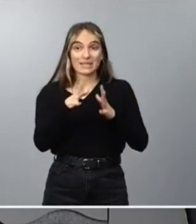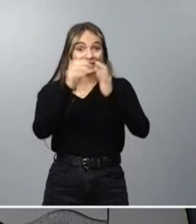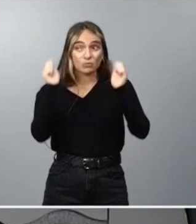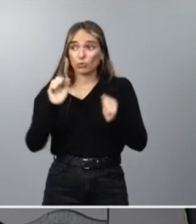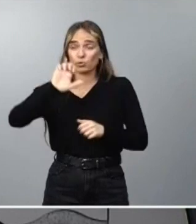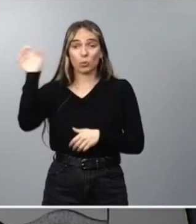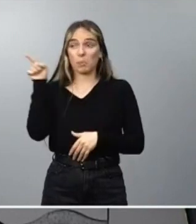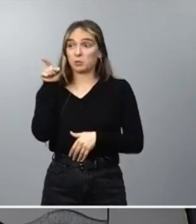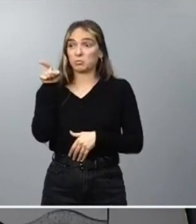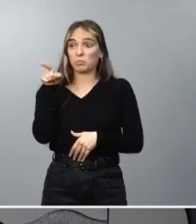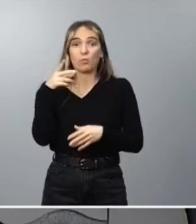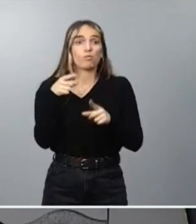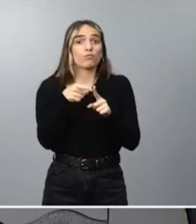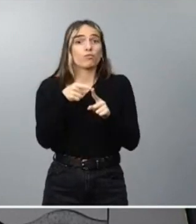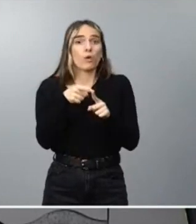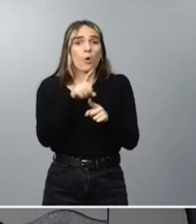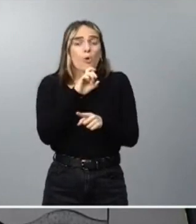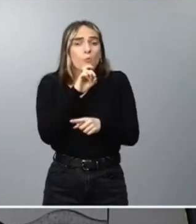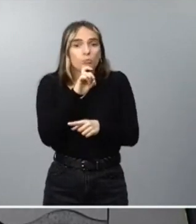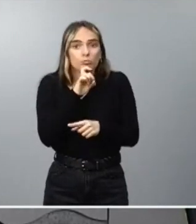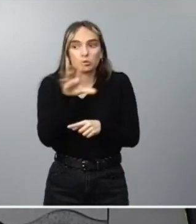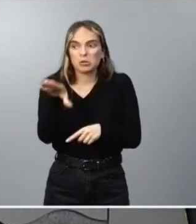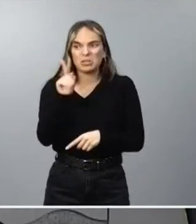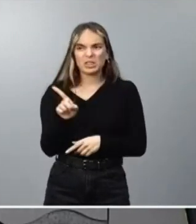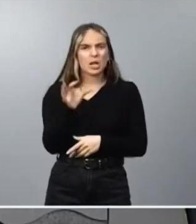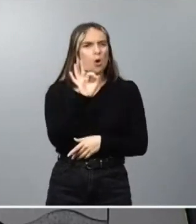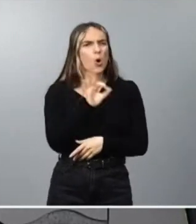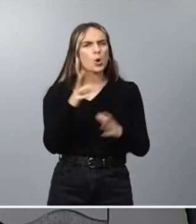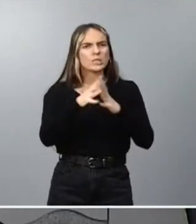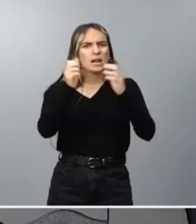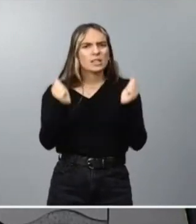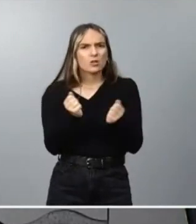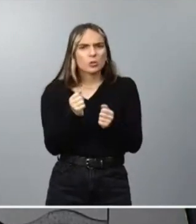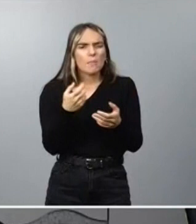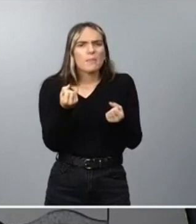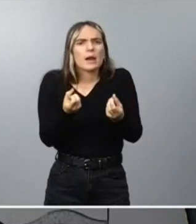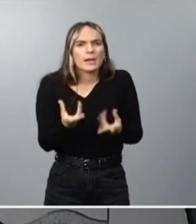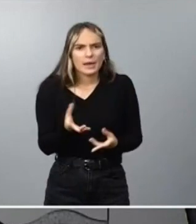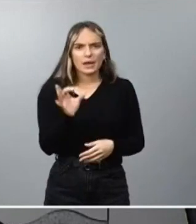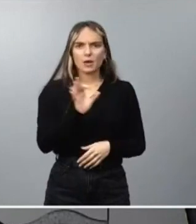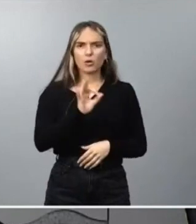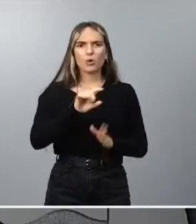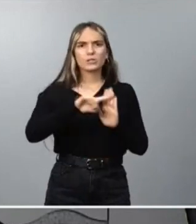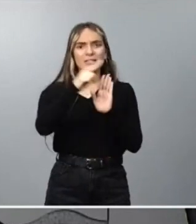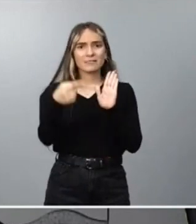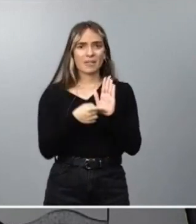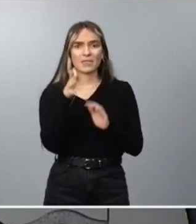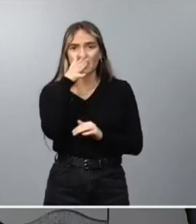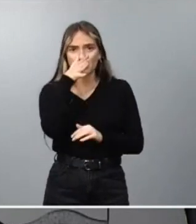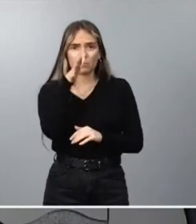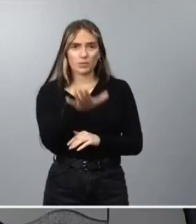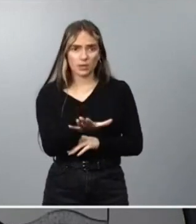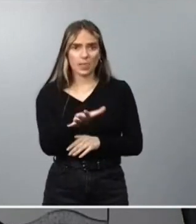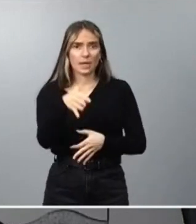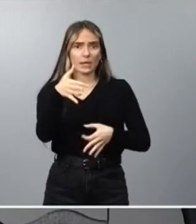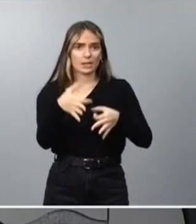europeas, ni en qué consisten los tratados, ni cuáles son las implicaciones que puede tener una sentencia condenatoria del Tribunal de